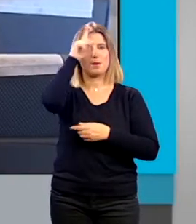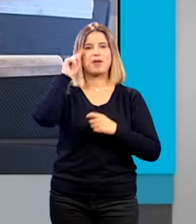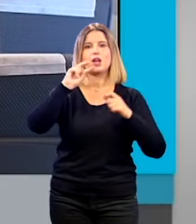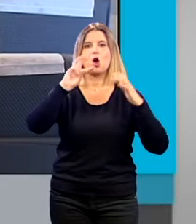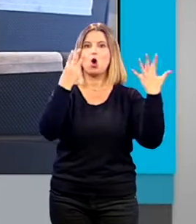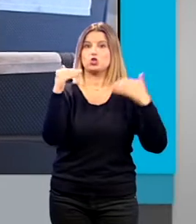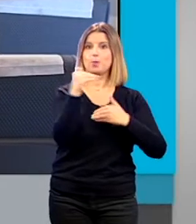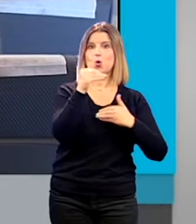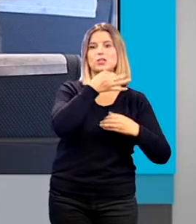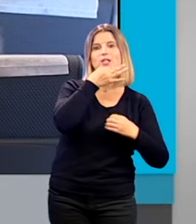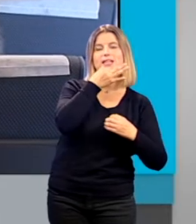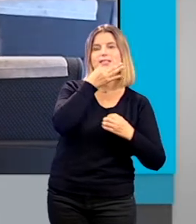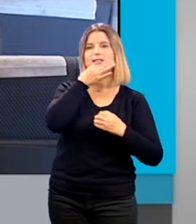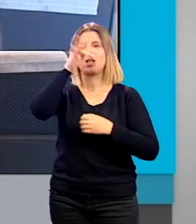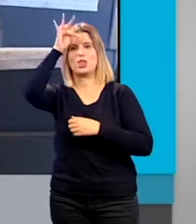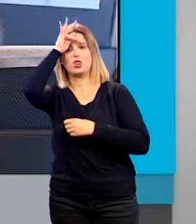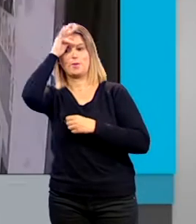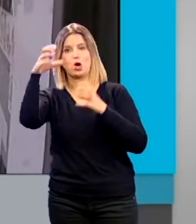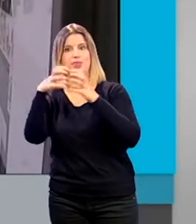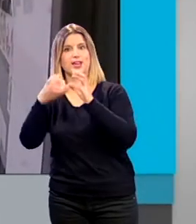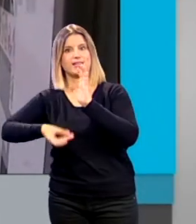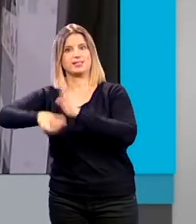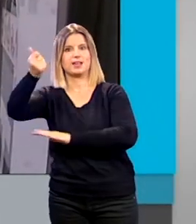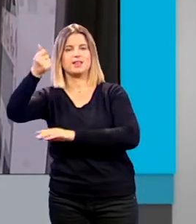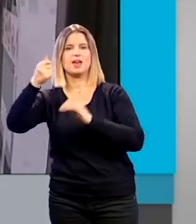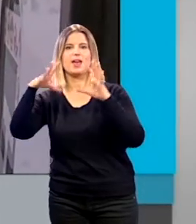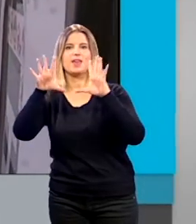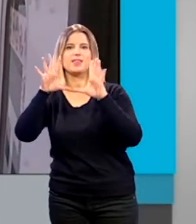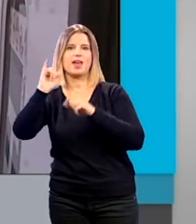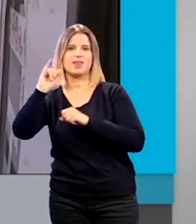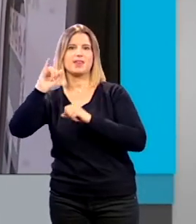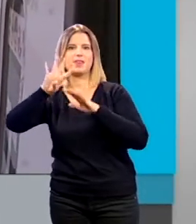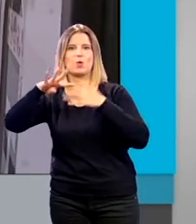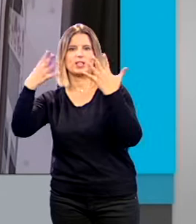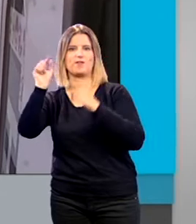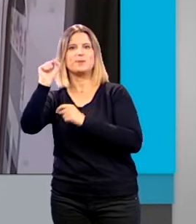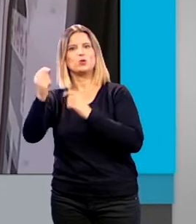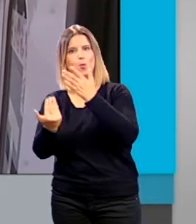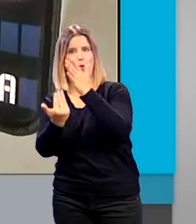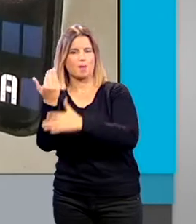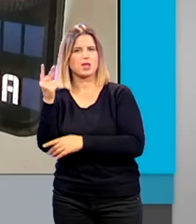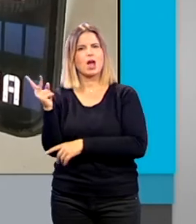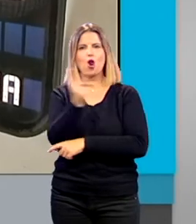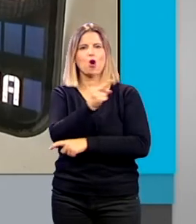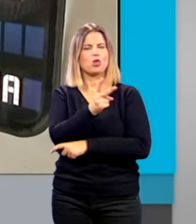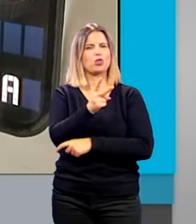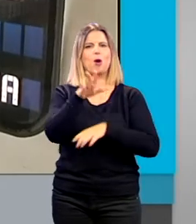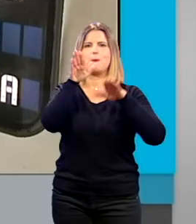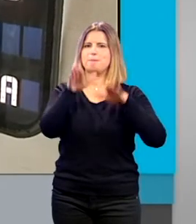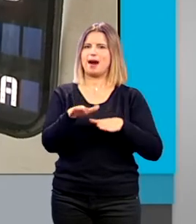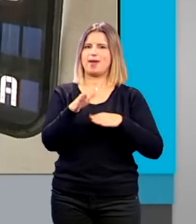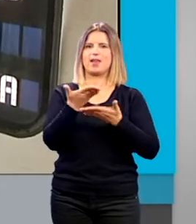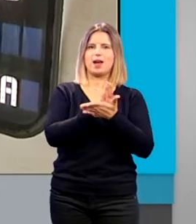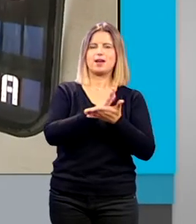menos cuarto de la tarde y los domingos de Granada a las 10 y 59 minutos de la mañana. Ambos realizarán paradas intermedias en